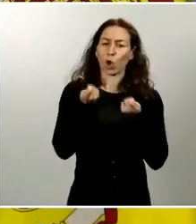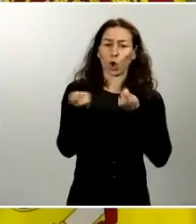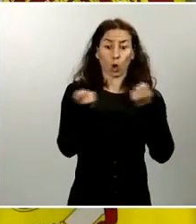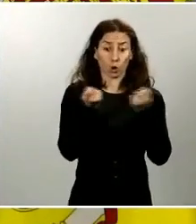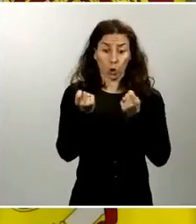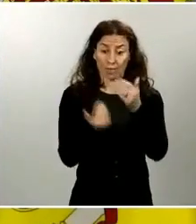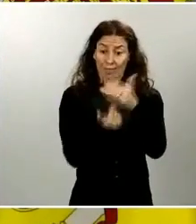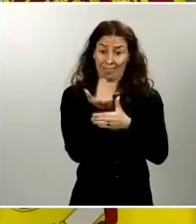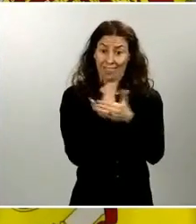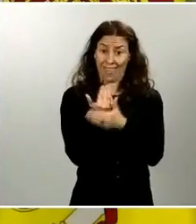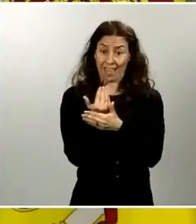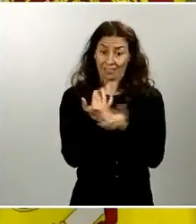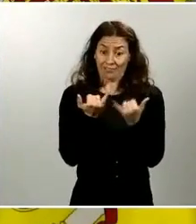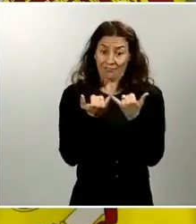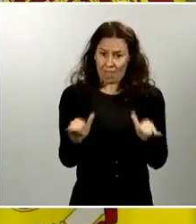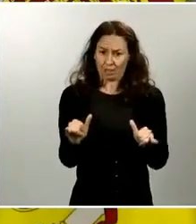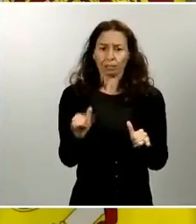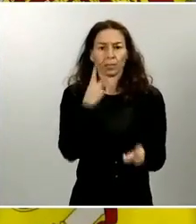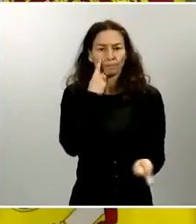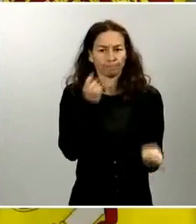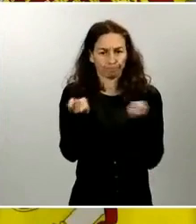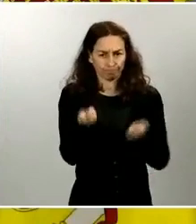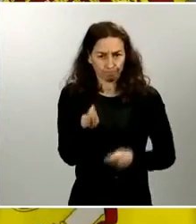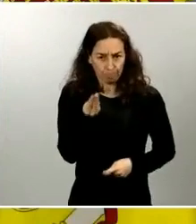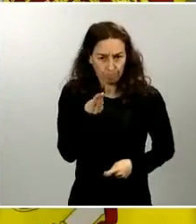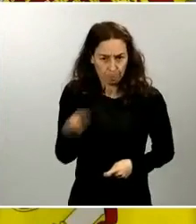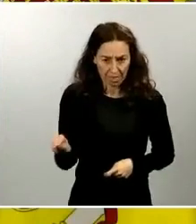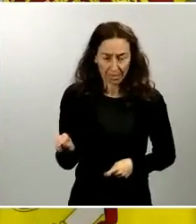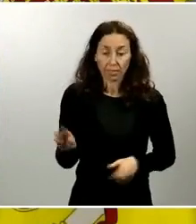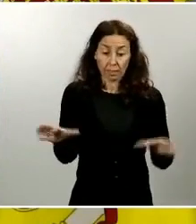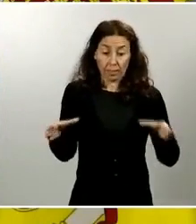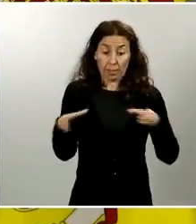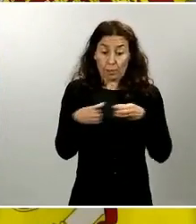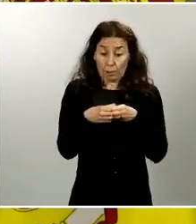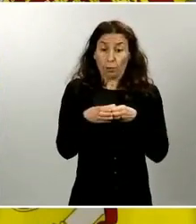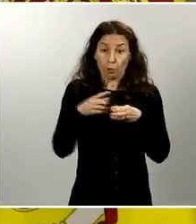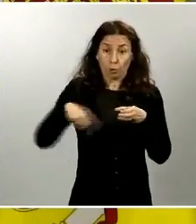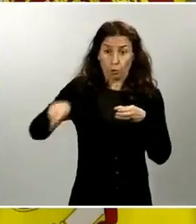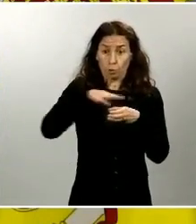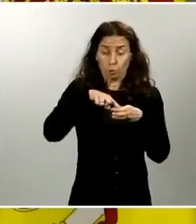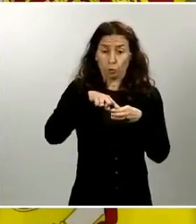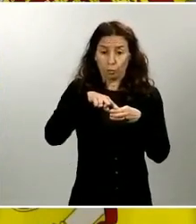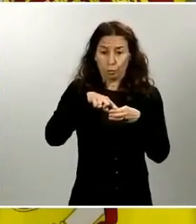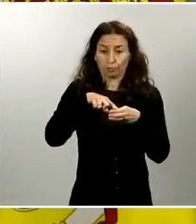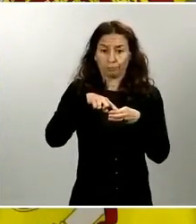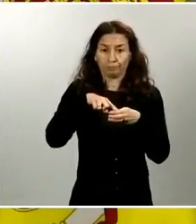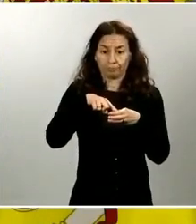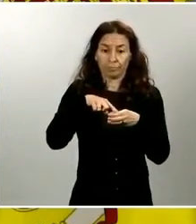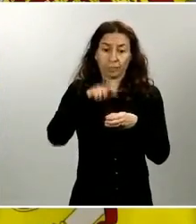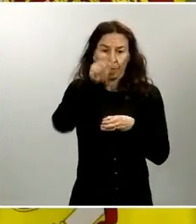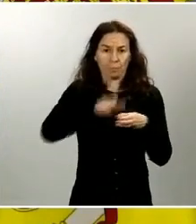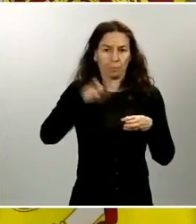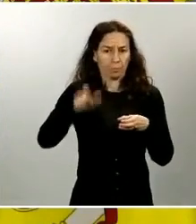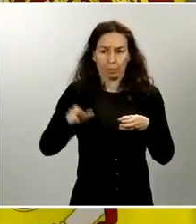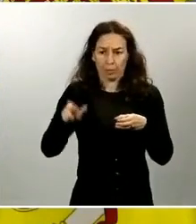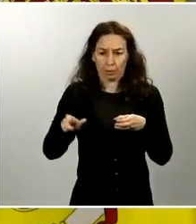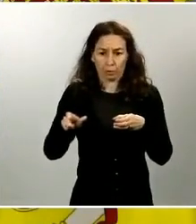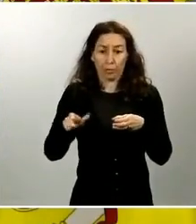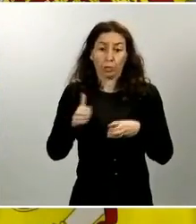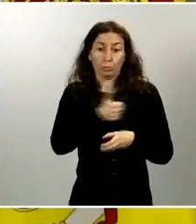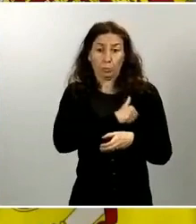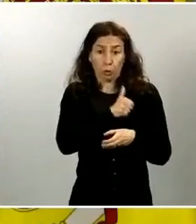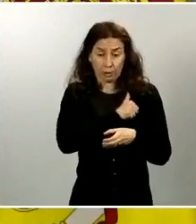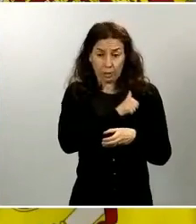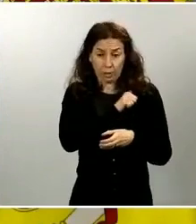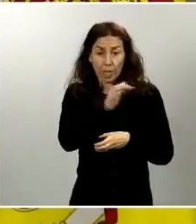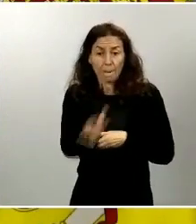un despliegue policial reforzado en el que nuestros indicativos en tierra estarán apoyados en todo momento por